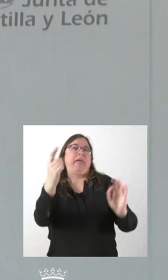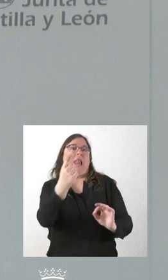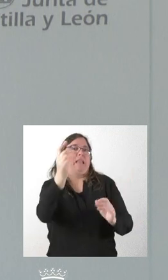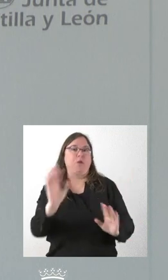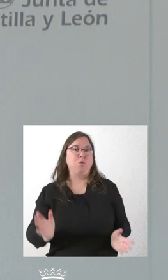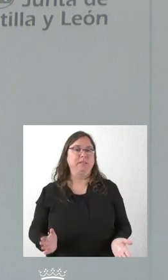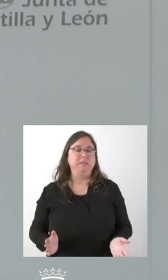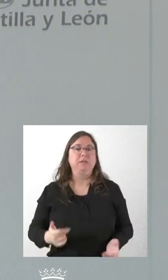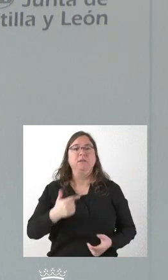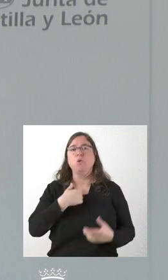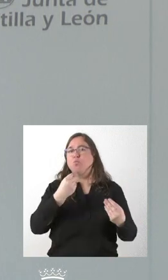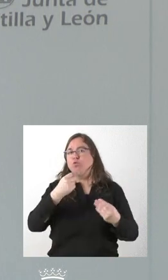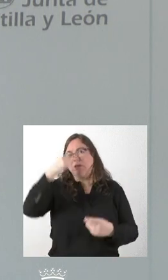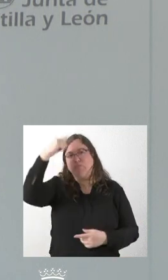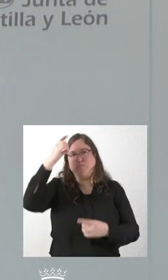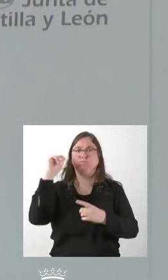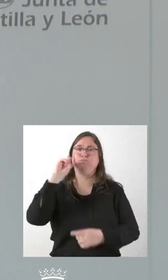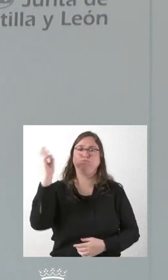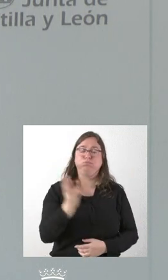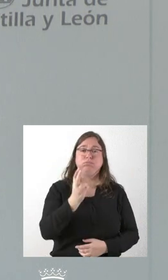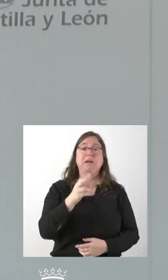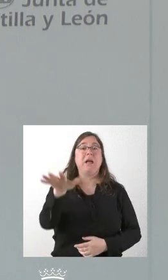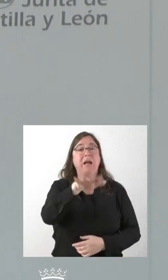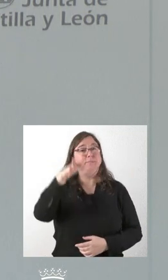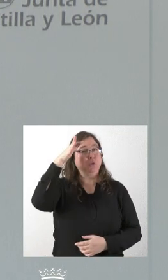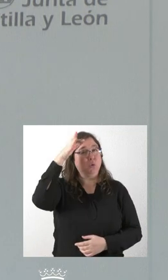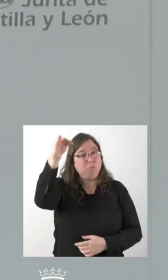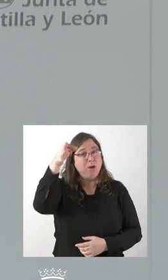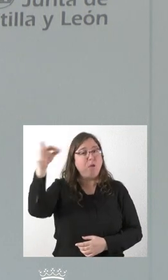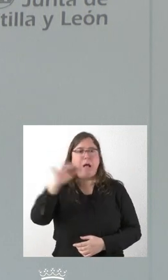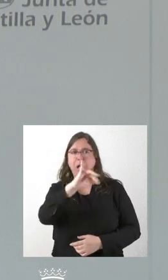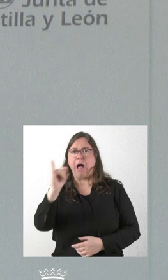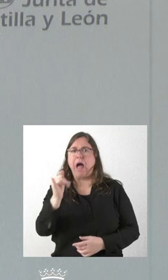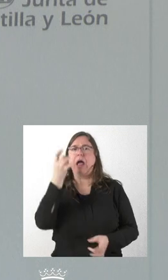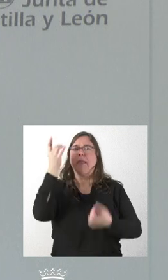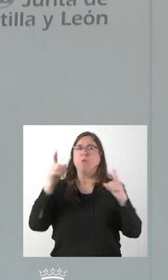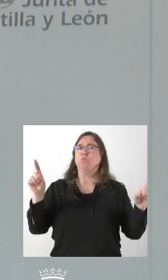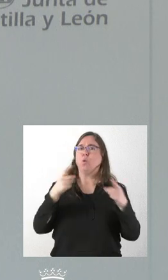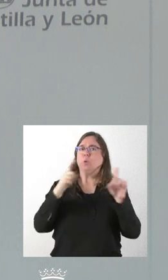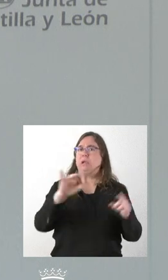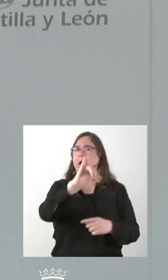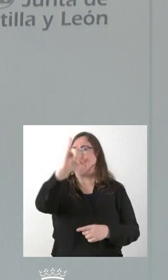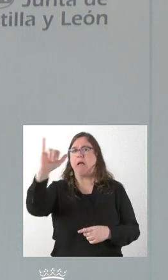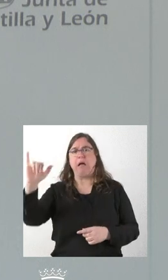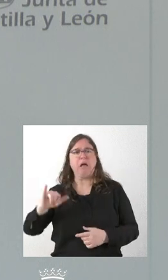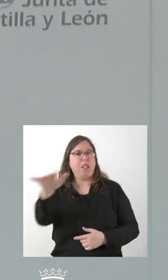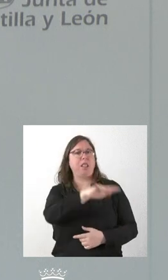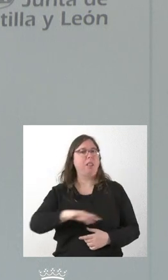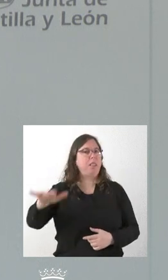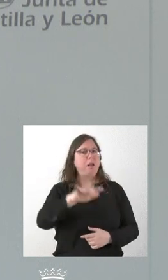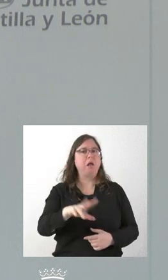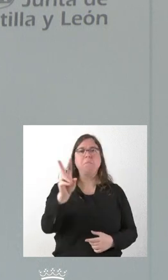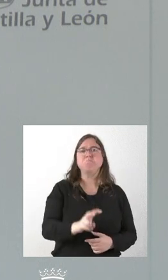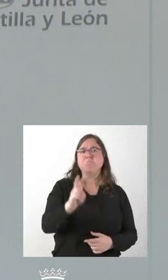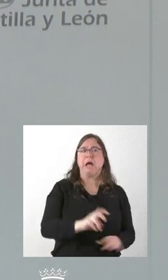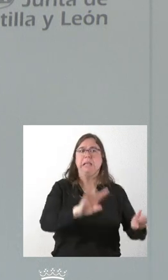más, yo creo que también en el mundo rural tenemos desde la Junta de Castilla y León algunas otras actividades musicales en otras zonas de Castilla y León que son bien valoradas